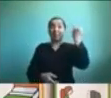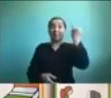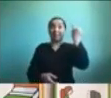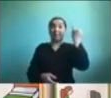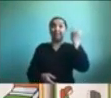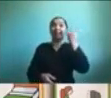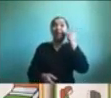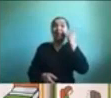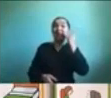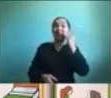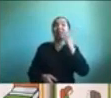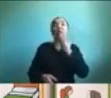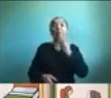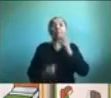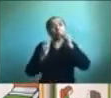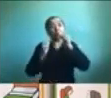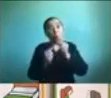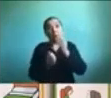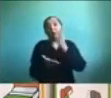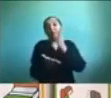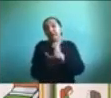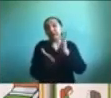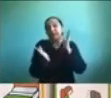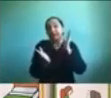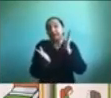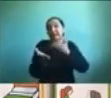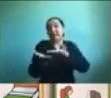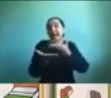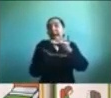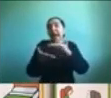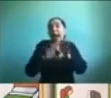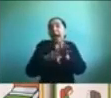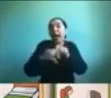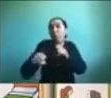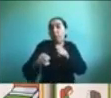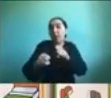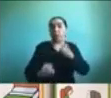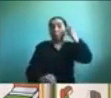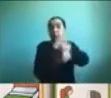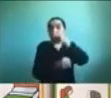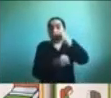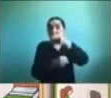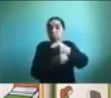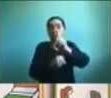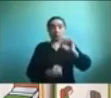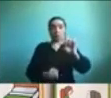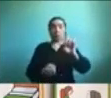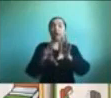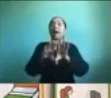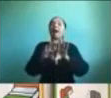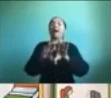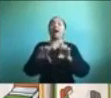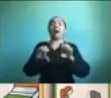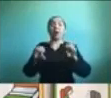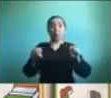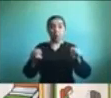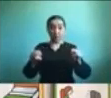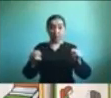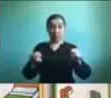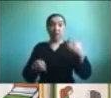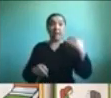y es algo que se negocia finalmente no es una obligación impuesta ¿por qué es importante hacer una rutina?